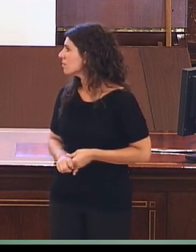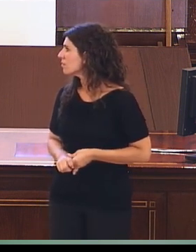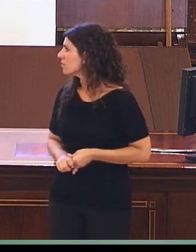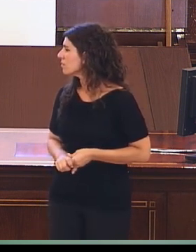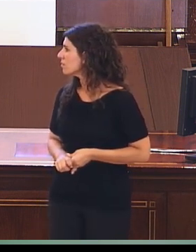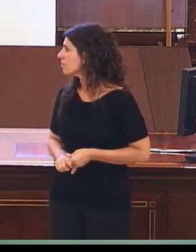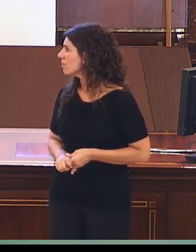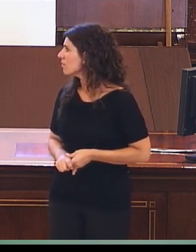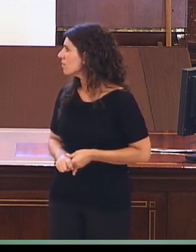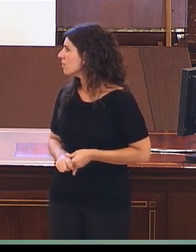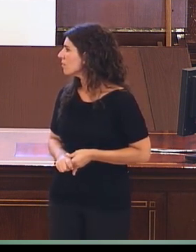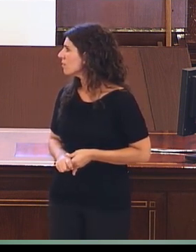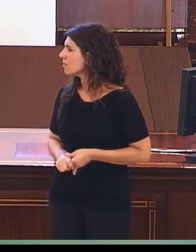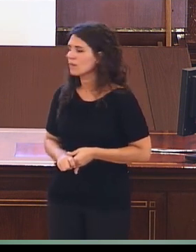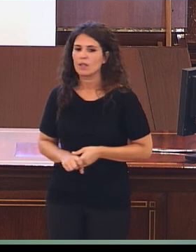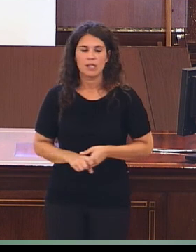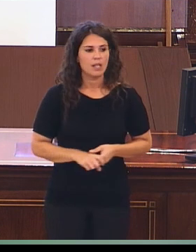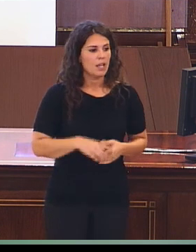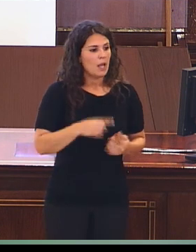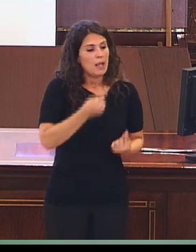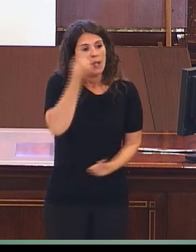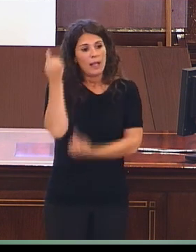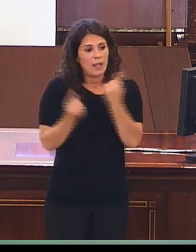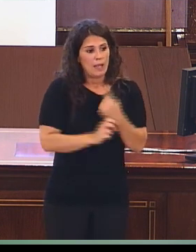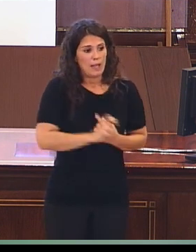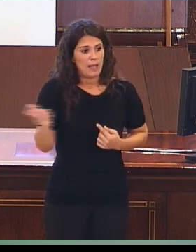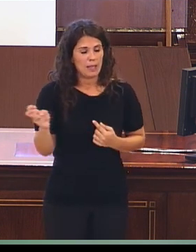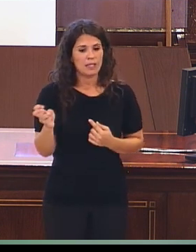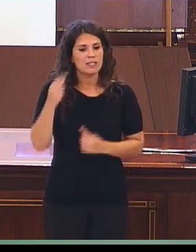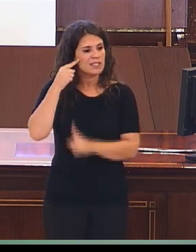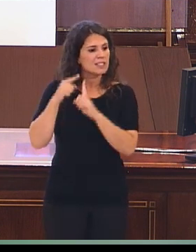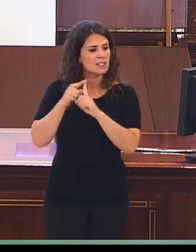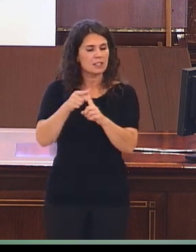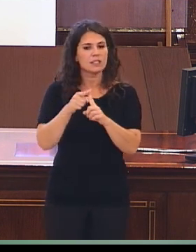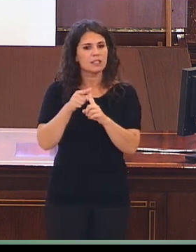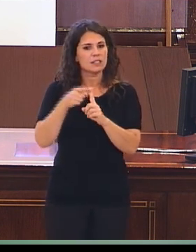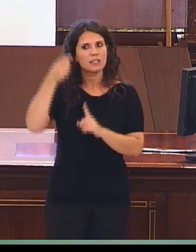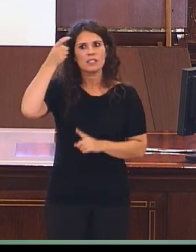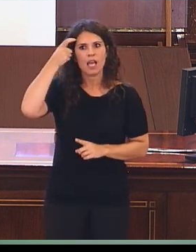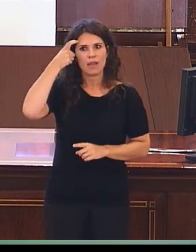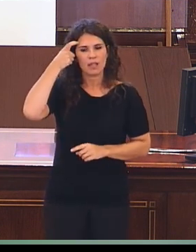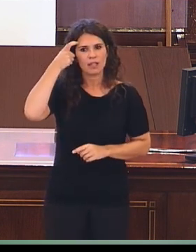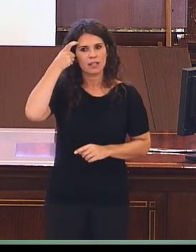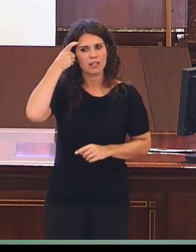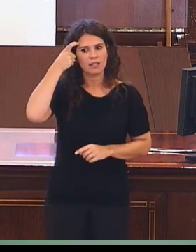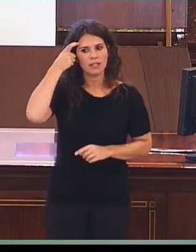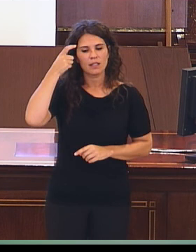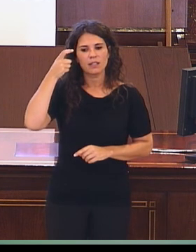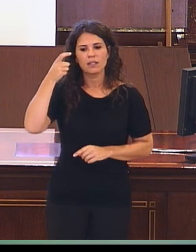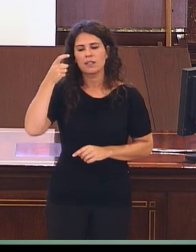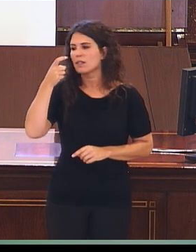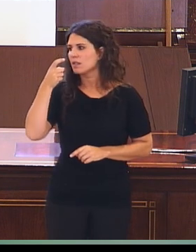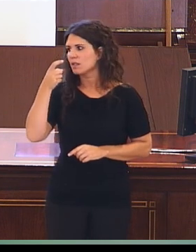Otros, no un gran número, pero otros van dedicados a ver cómo se pueden desarrollar instrumentos para